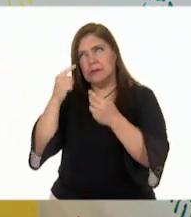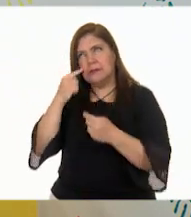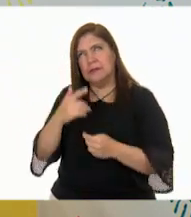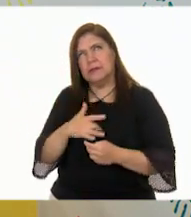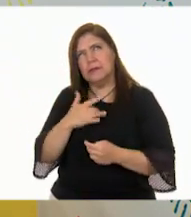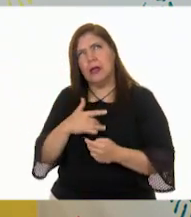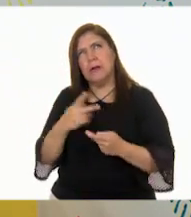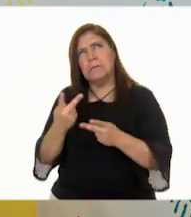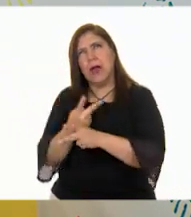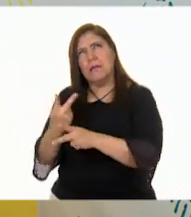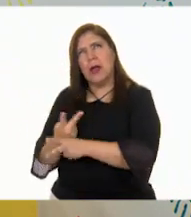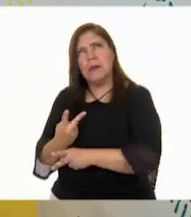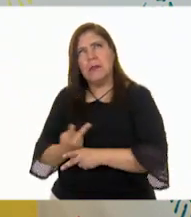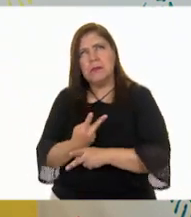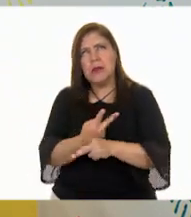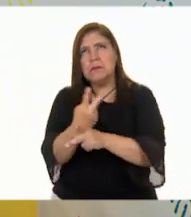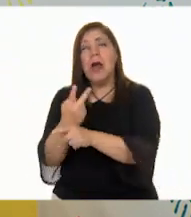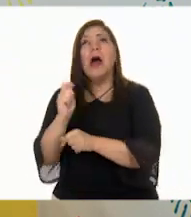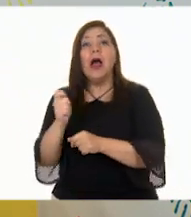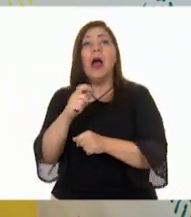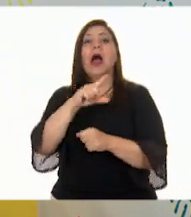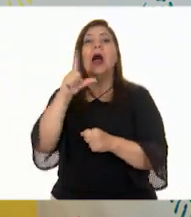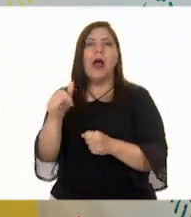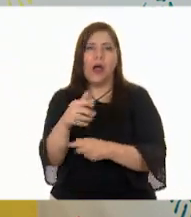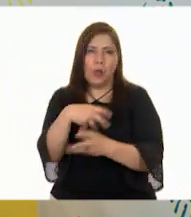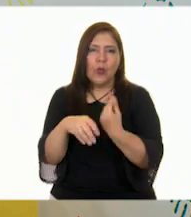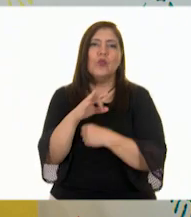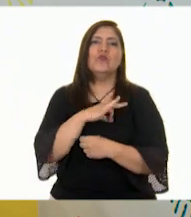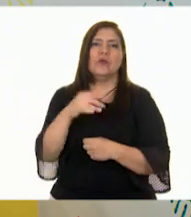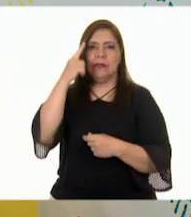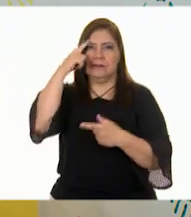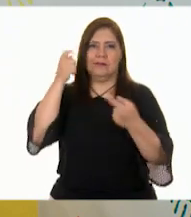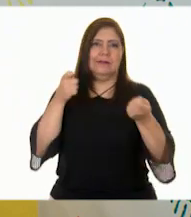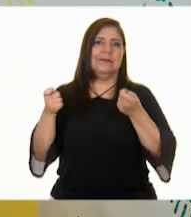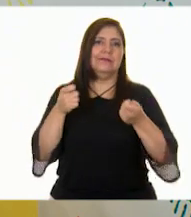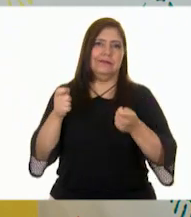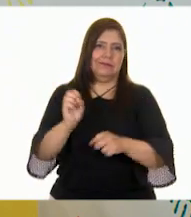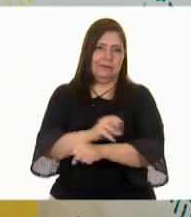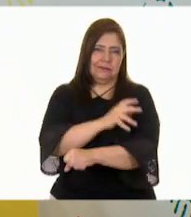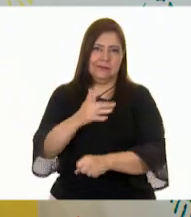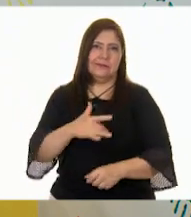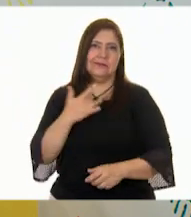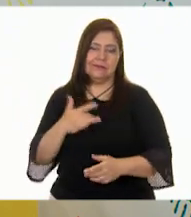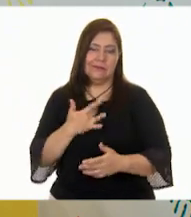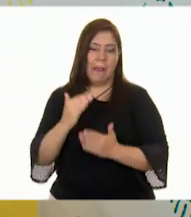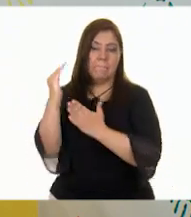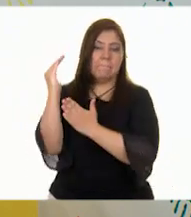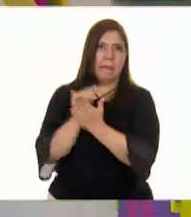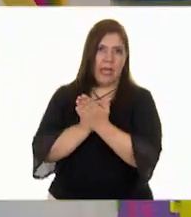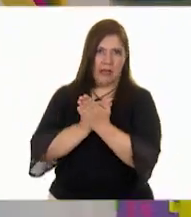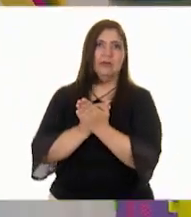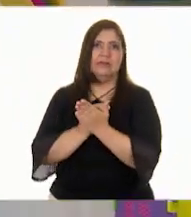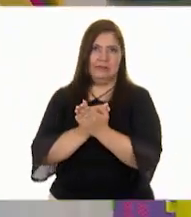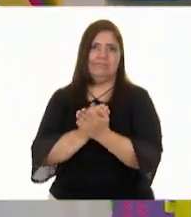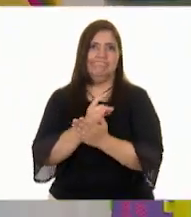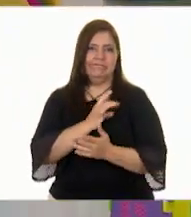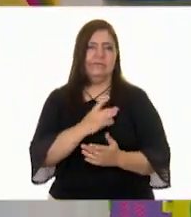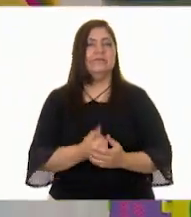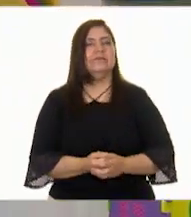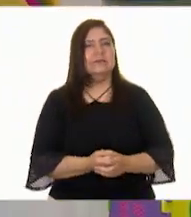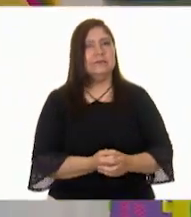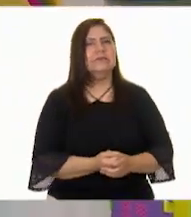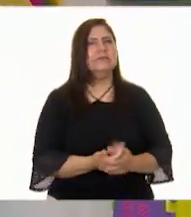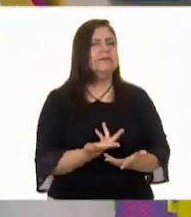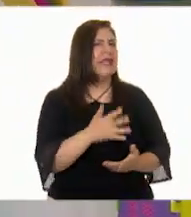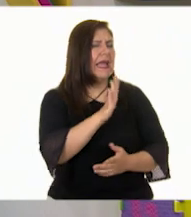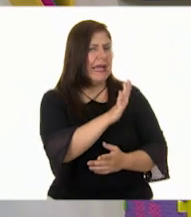actuar en consecuencia y así lograste regular tus emociones de temor. Y bueno, maestra